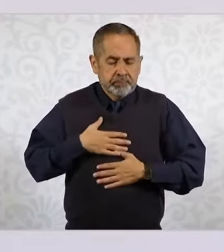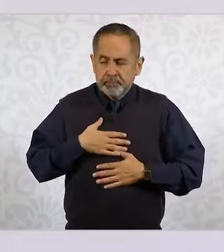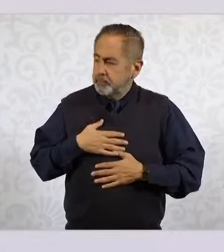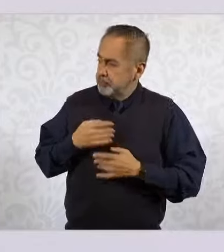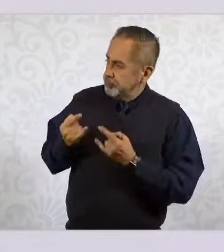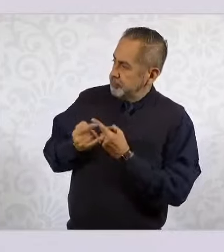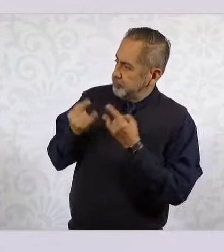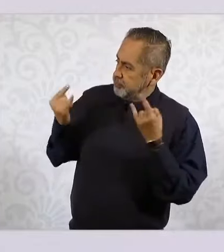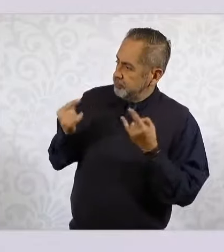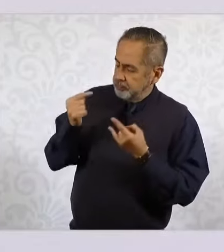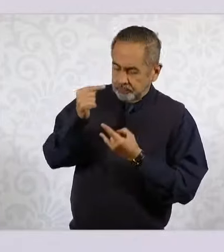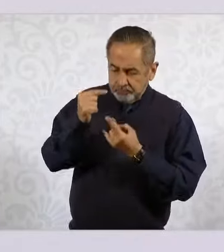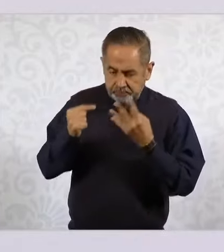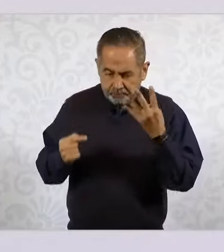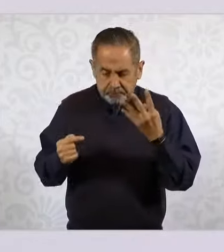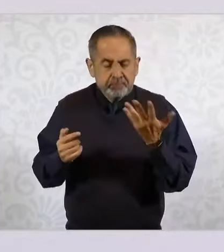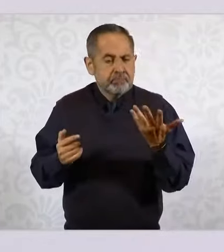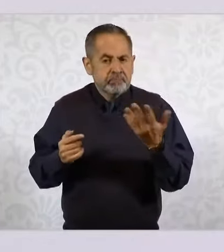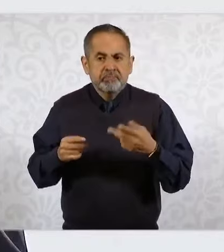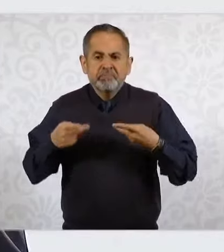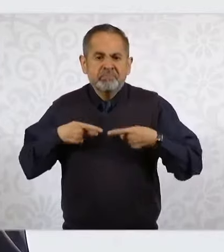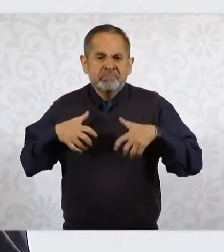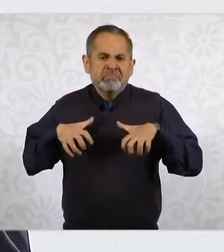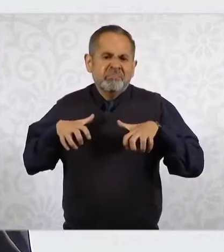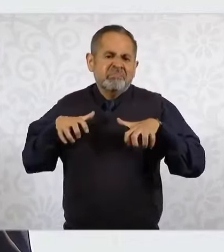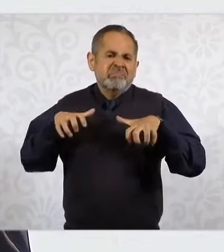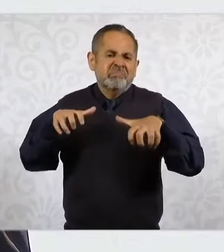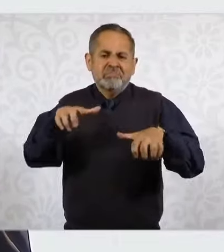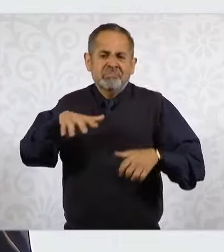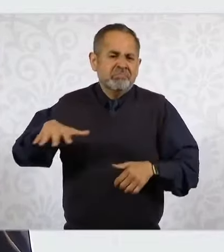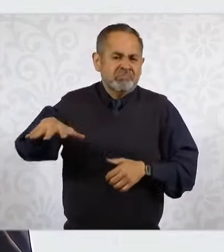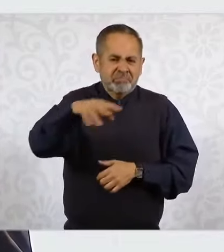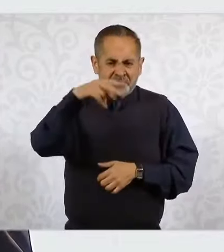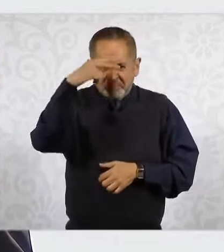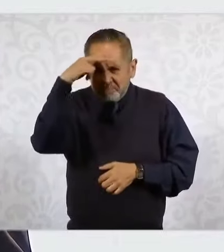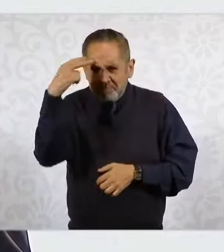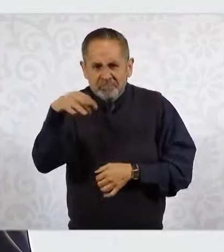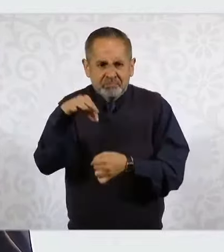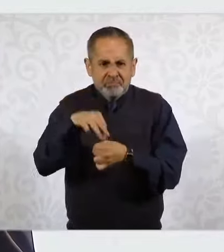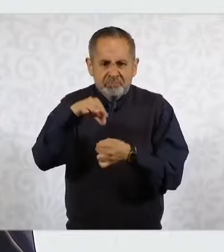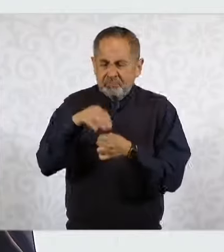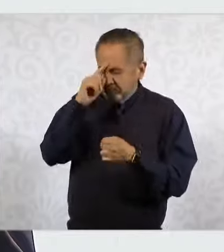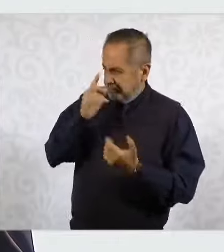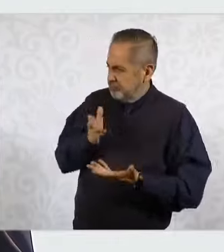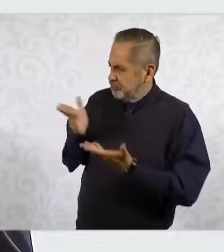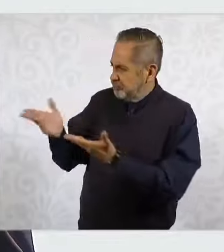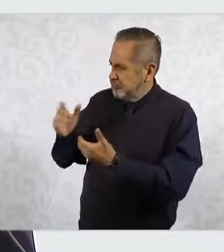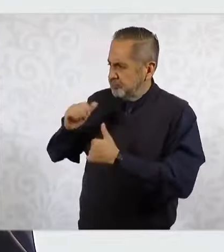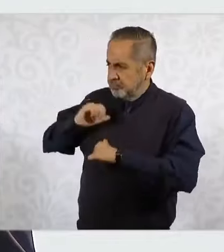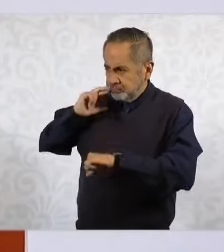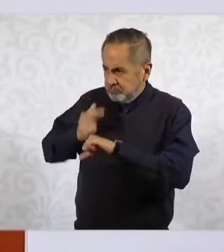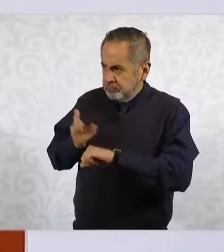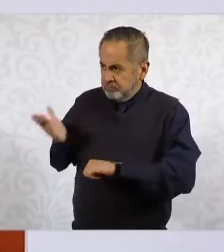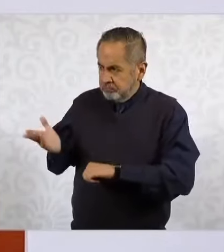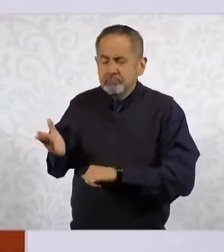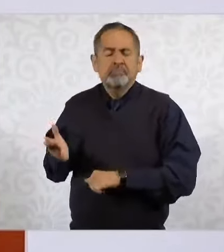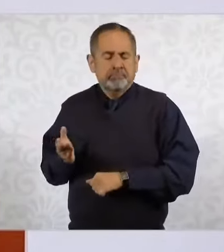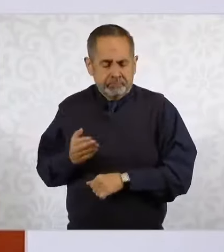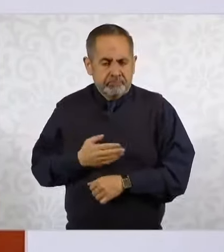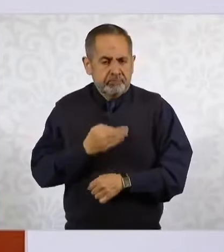a este gobierno millones de mexicanas y mexicanos, me dirijo a ustedes para